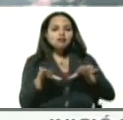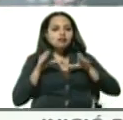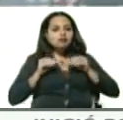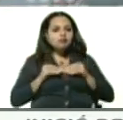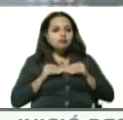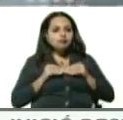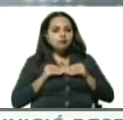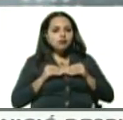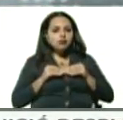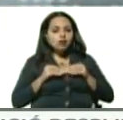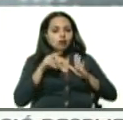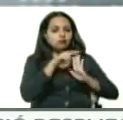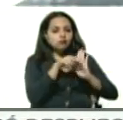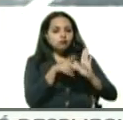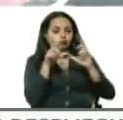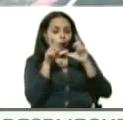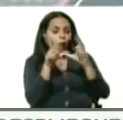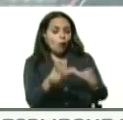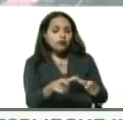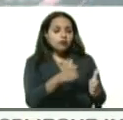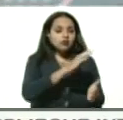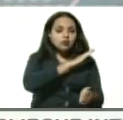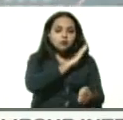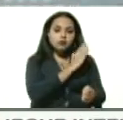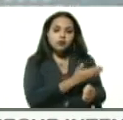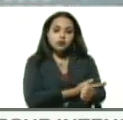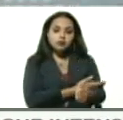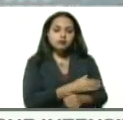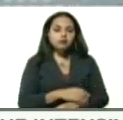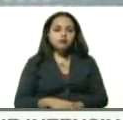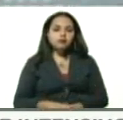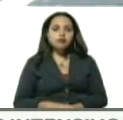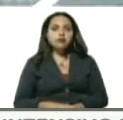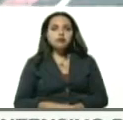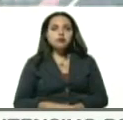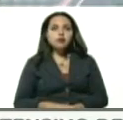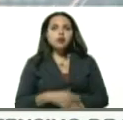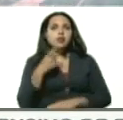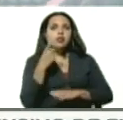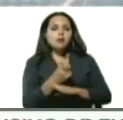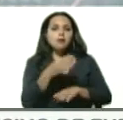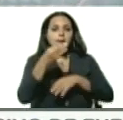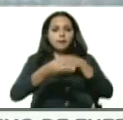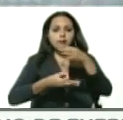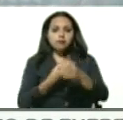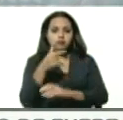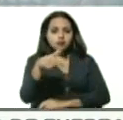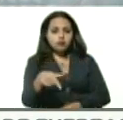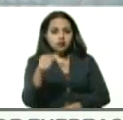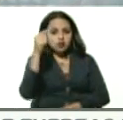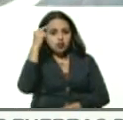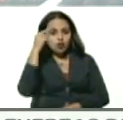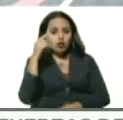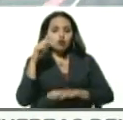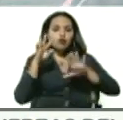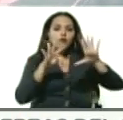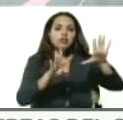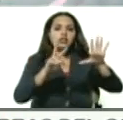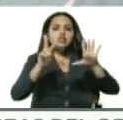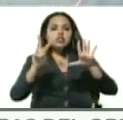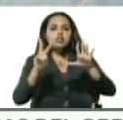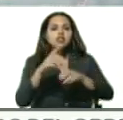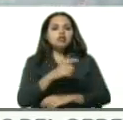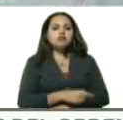cuarentena realizada. Debemos reportar el día de hoy 97 casos